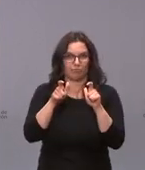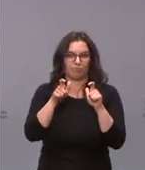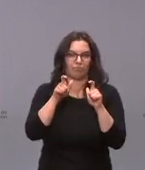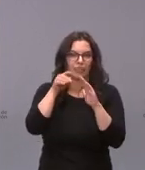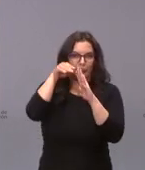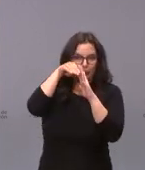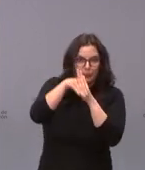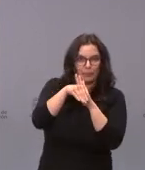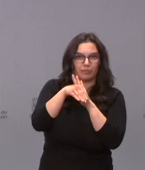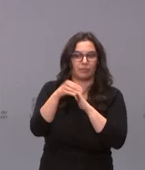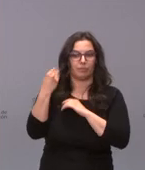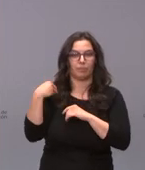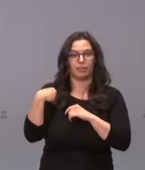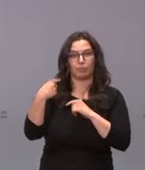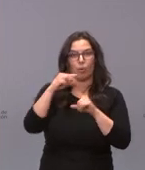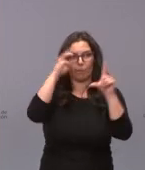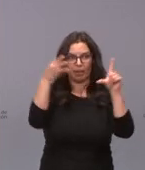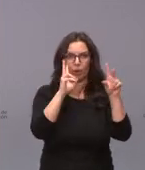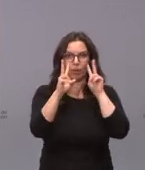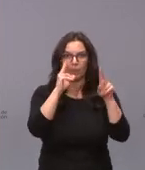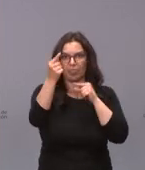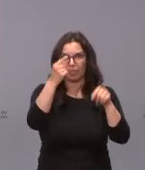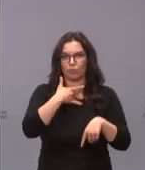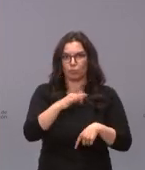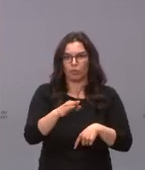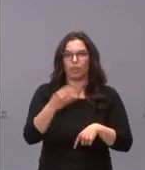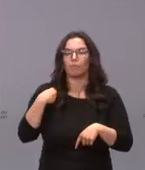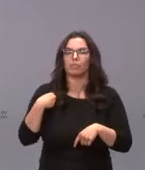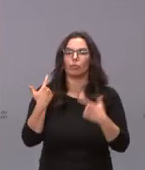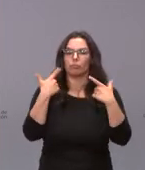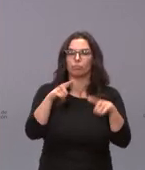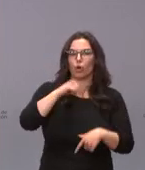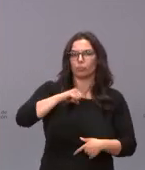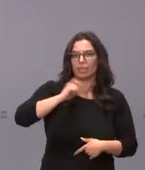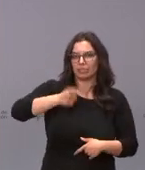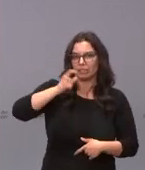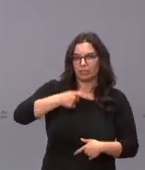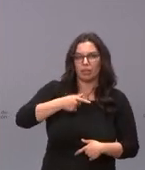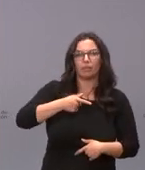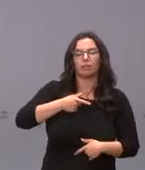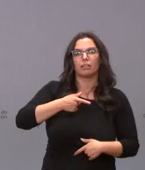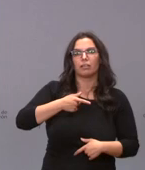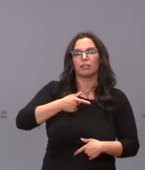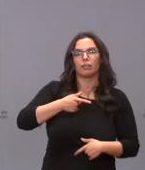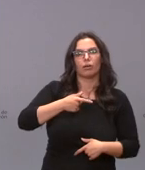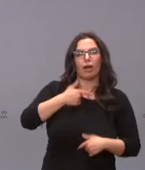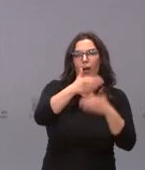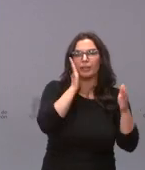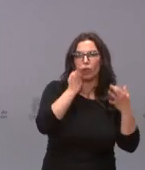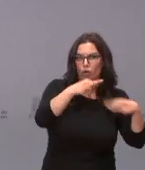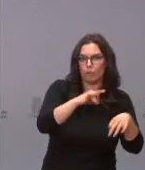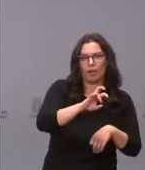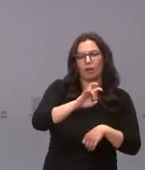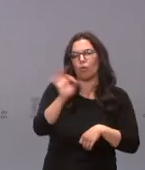que será publicado en la página, tanto en las medidas de hospitalización habituales como en las plantas de cuidados intensivos.